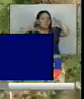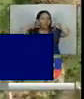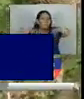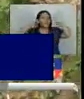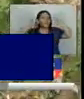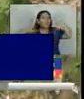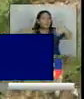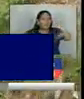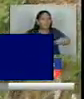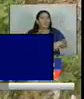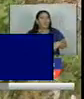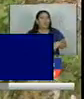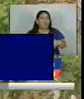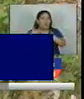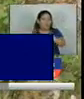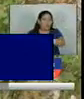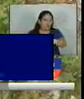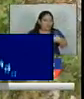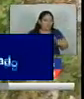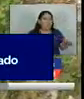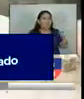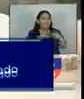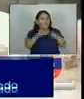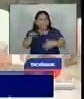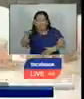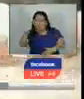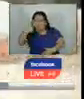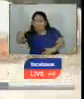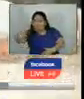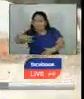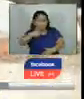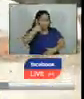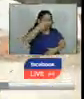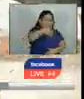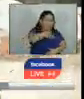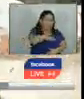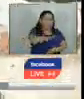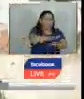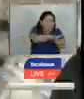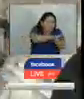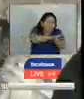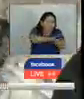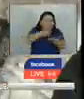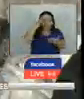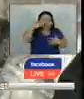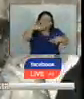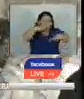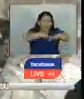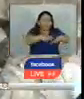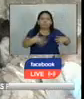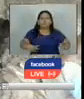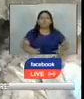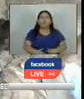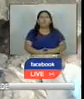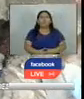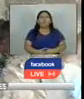realizado diferentes acciones en las zonas más vulnerables principalmente la limpieza de tragantes